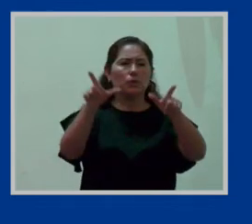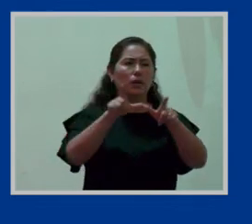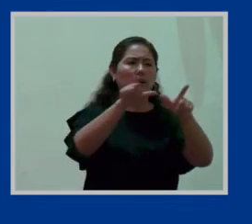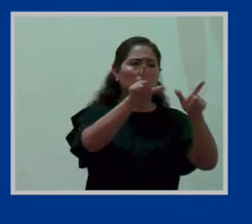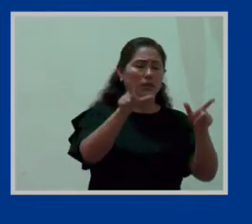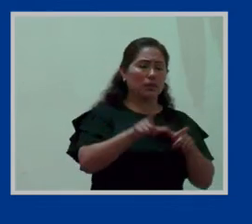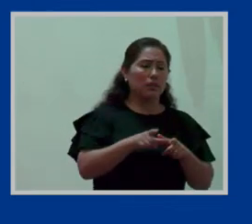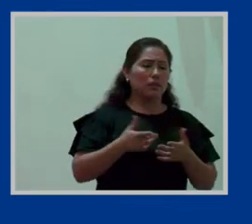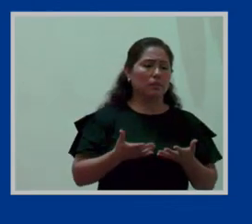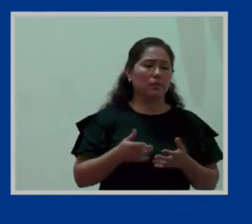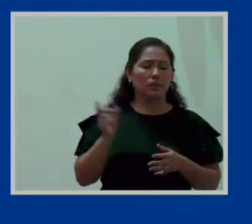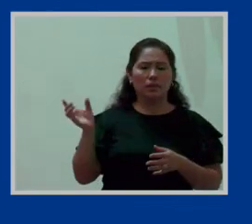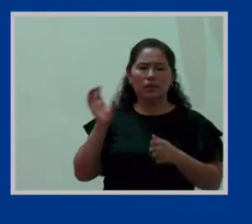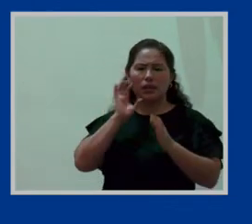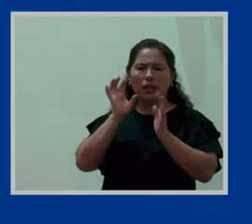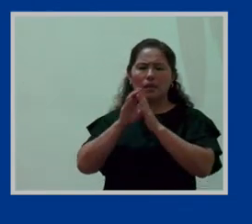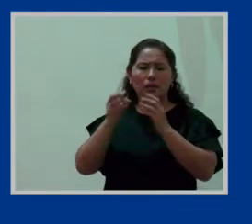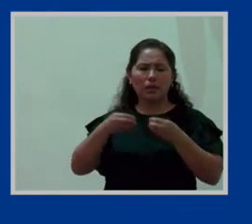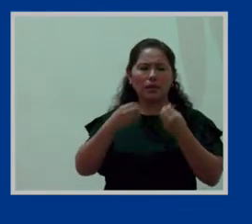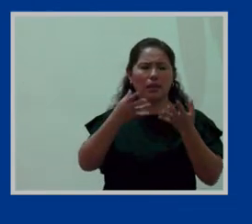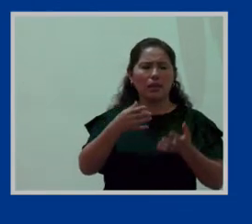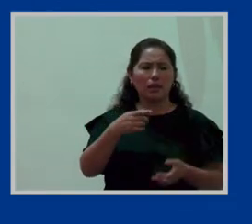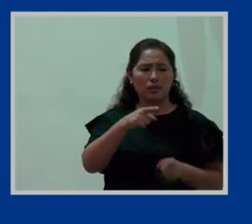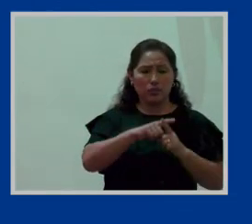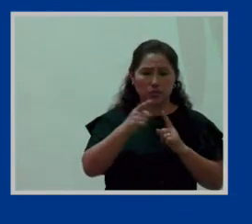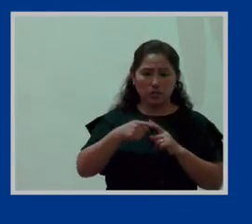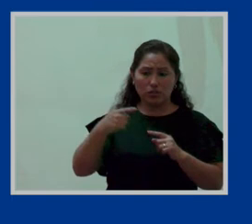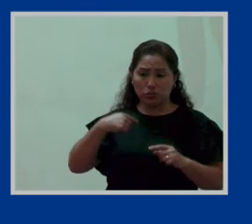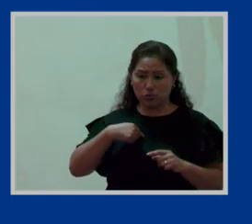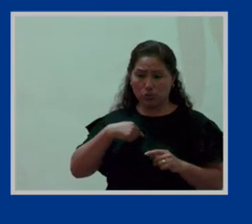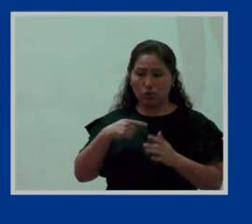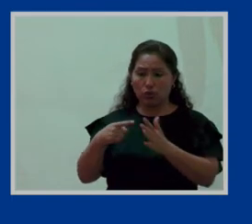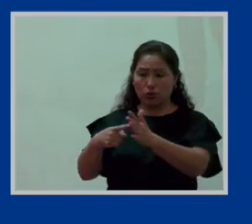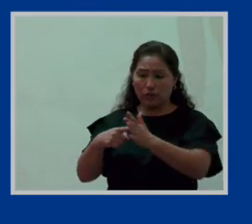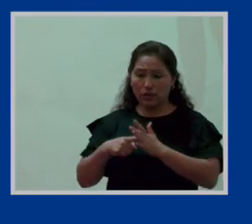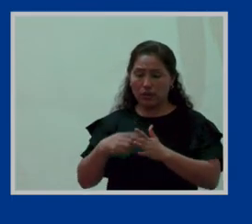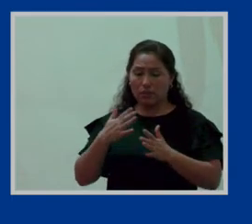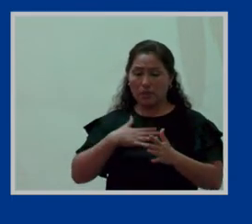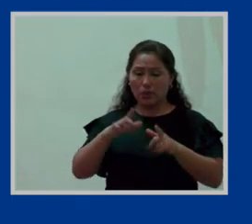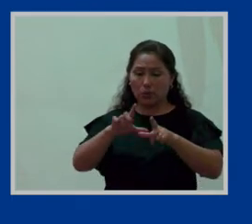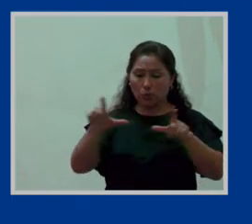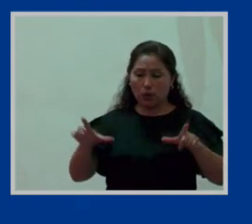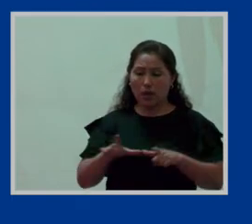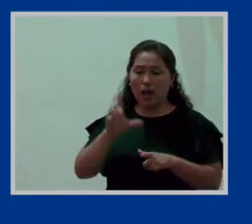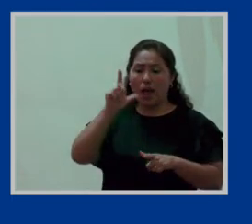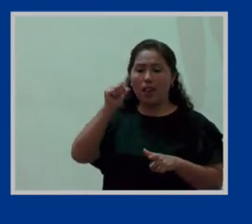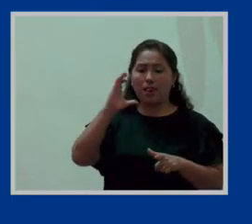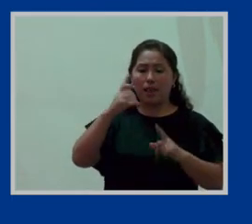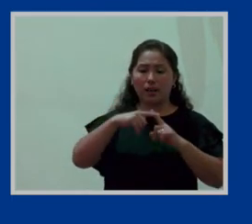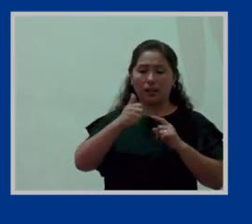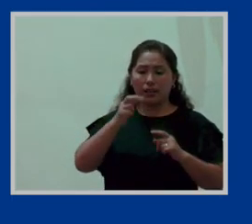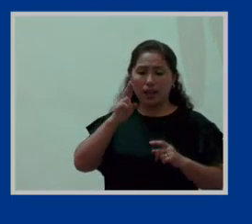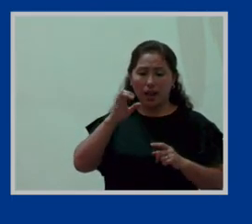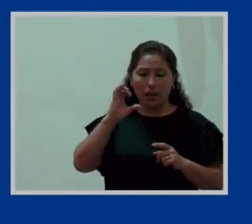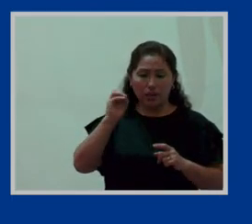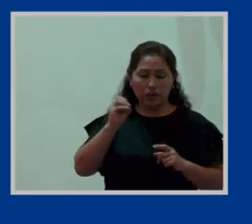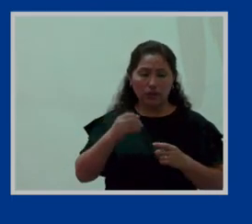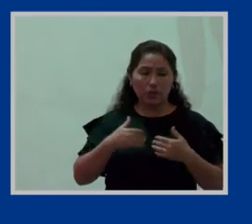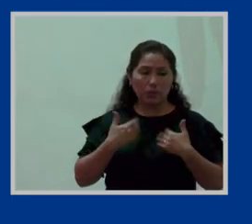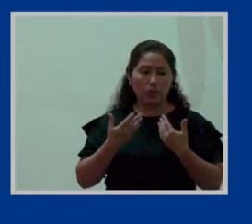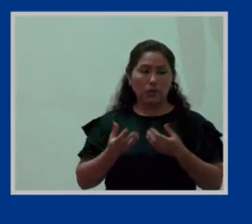por ejemplo que usted ha dado estoy en la obligación de tener un lactario ahora la pregunta es ¿lo pondría